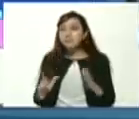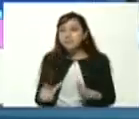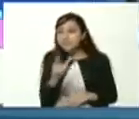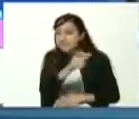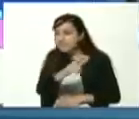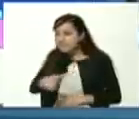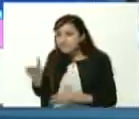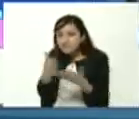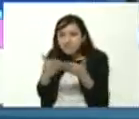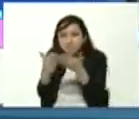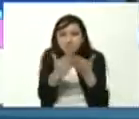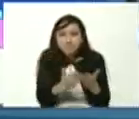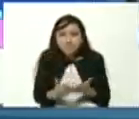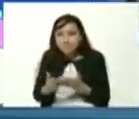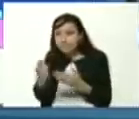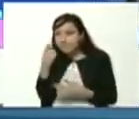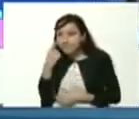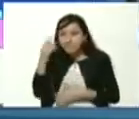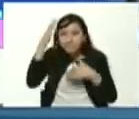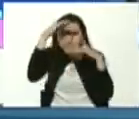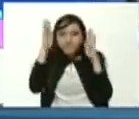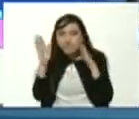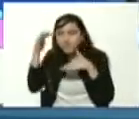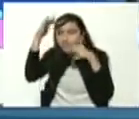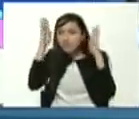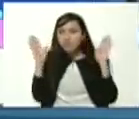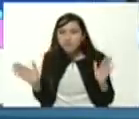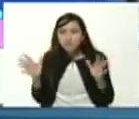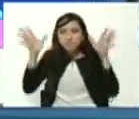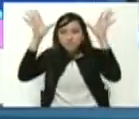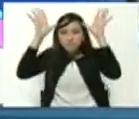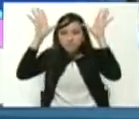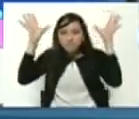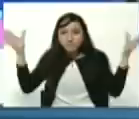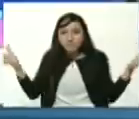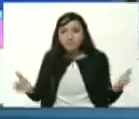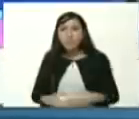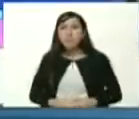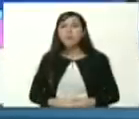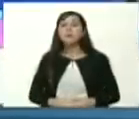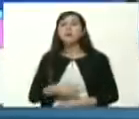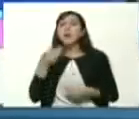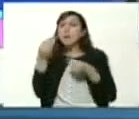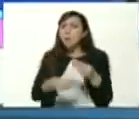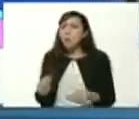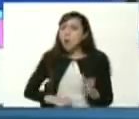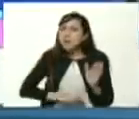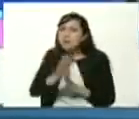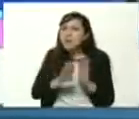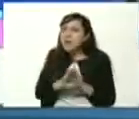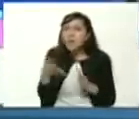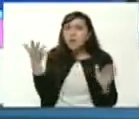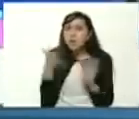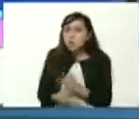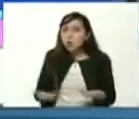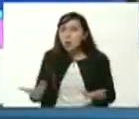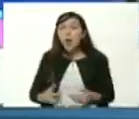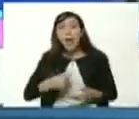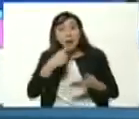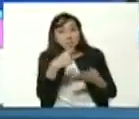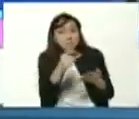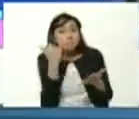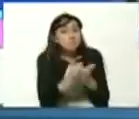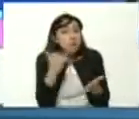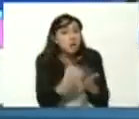patria atención atención atención está en pleno desarrollo el registro